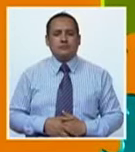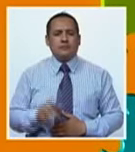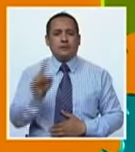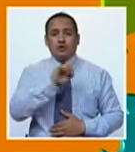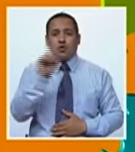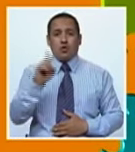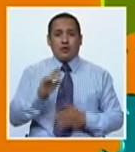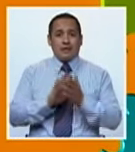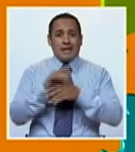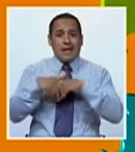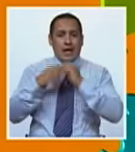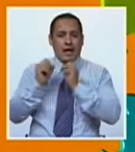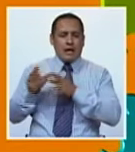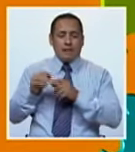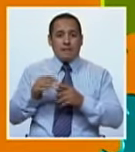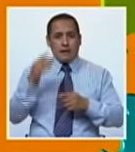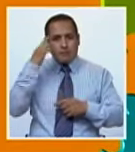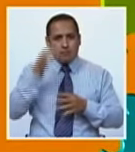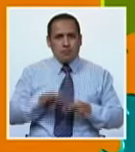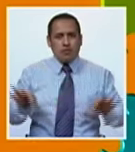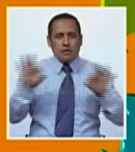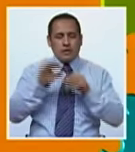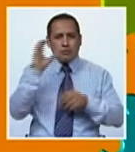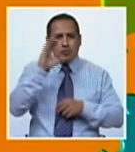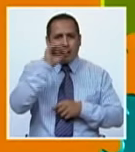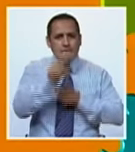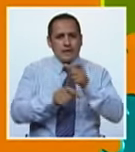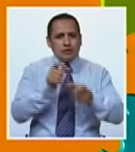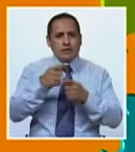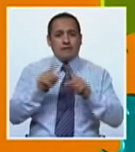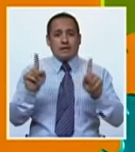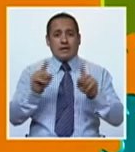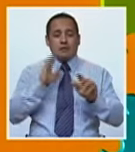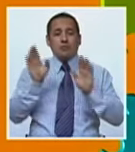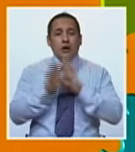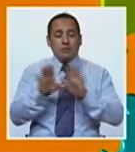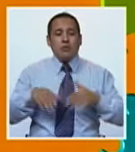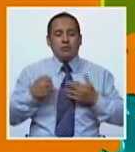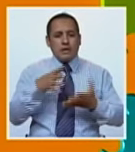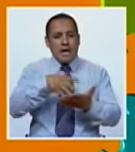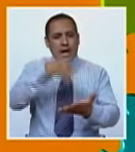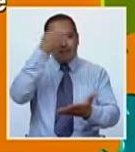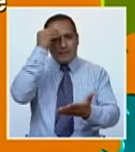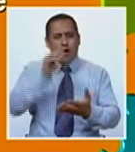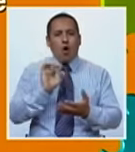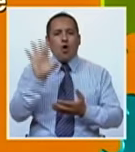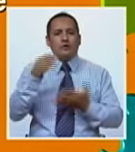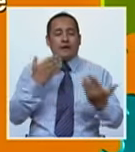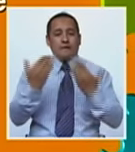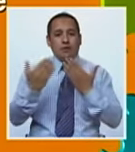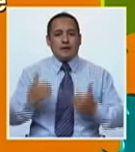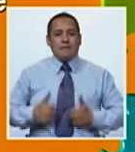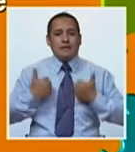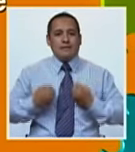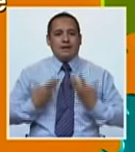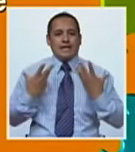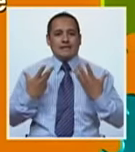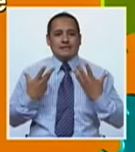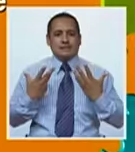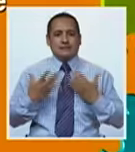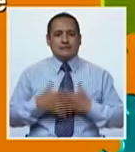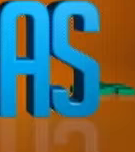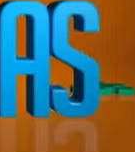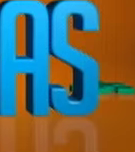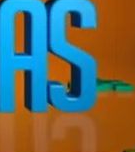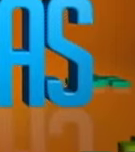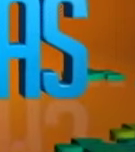No desaproveches la oportunidad para descubrir personas diferentes que pueden enseñarte otra forma de ser feliz.